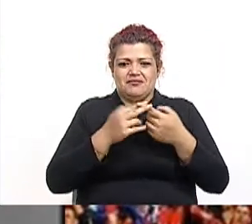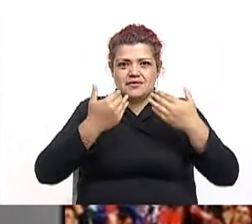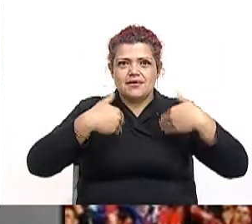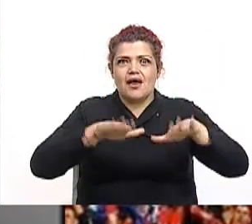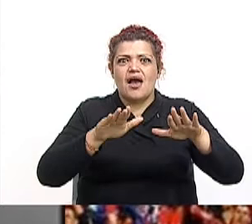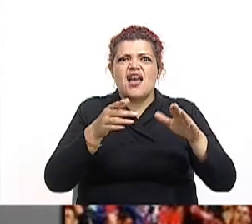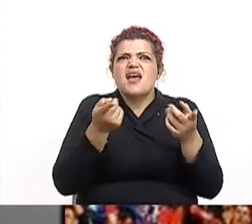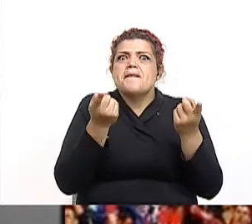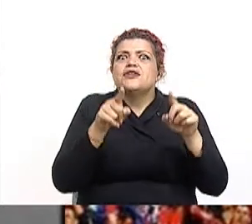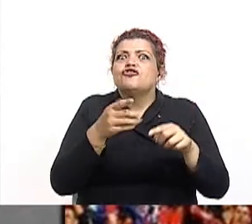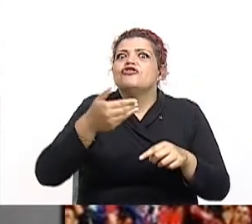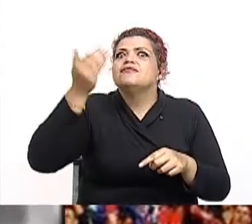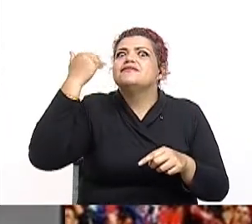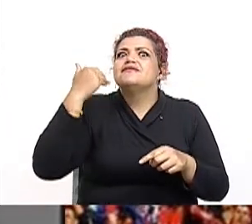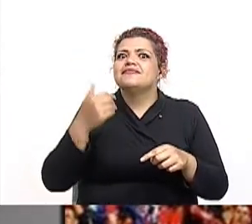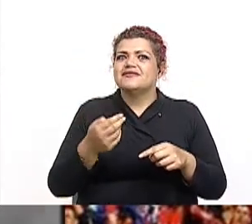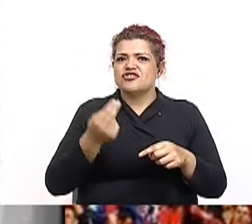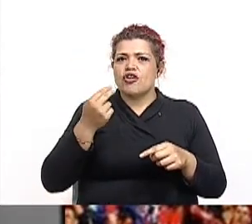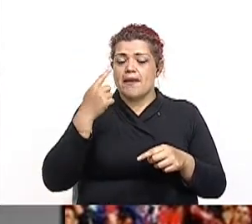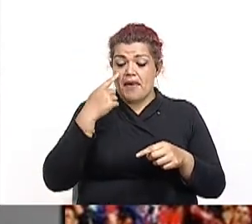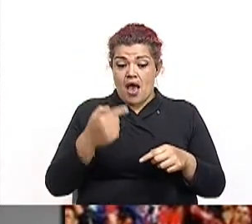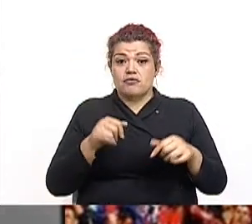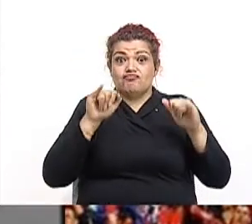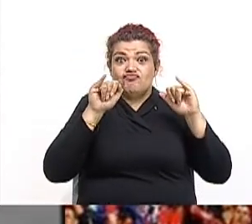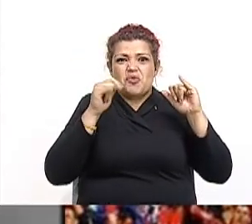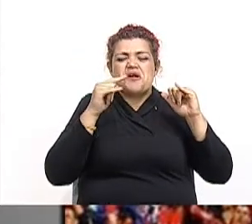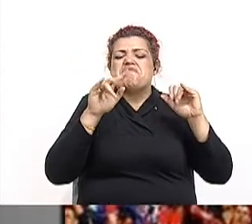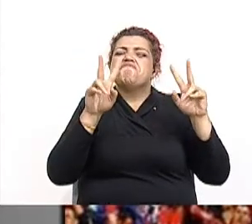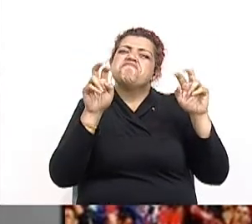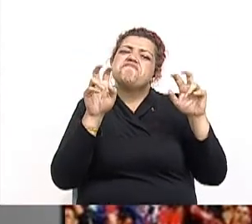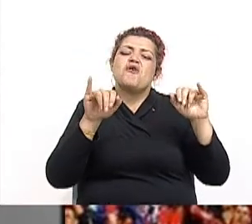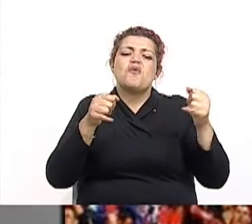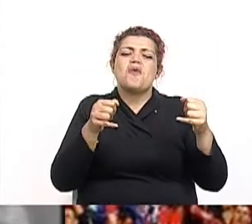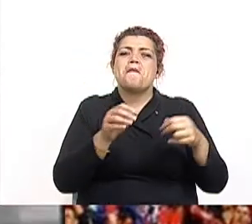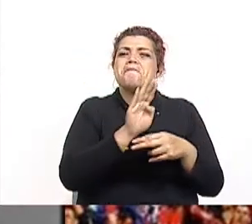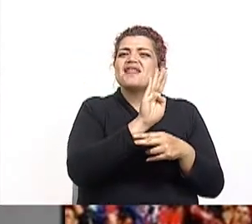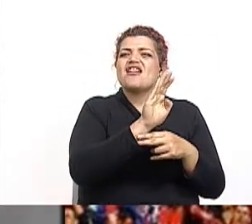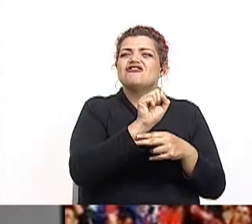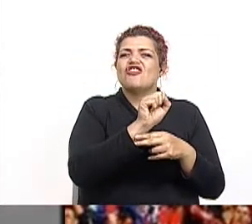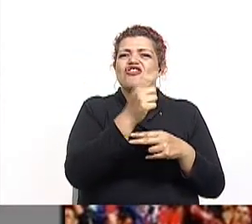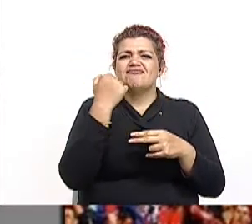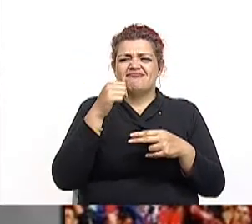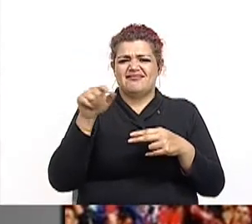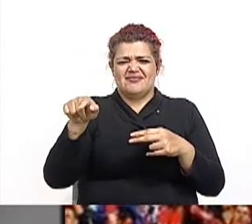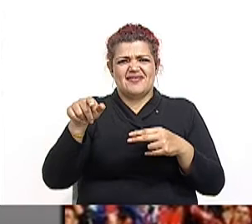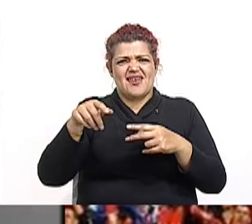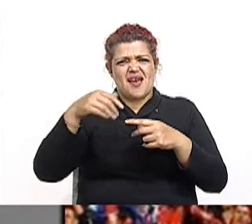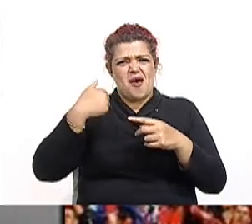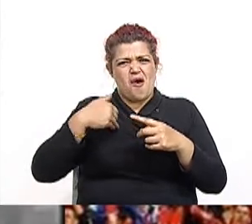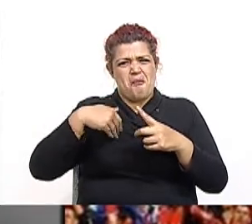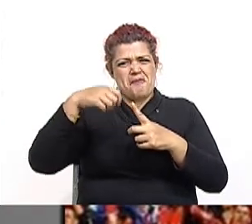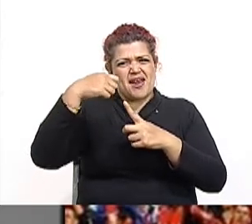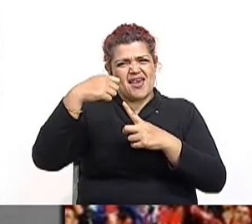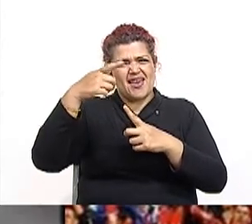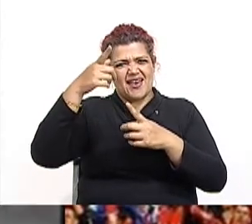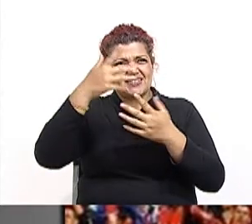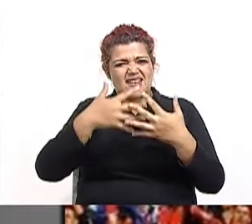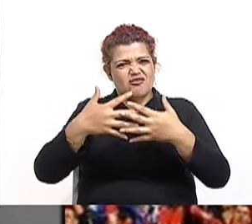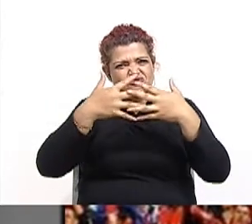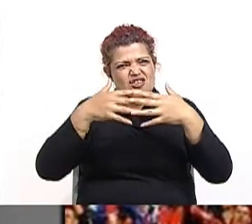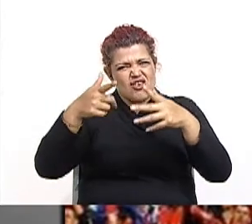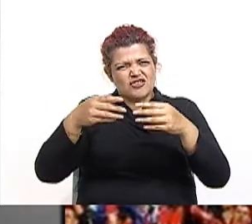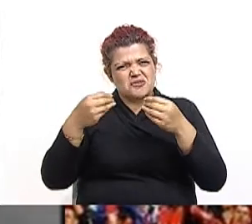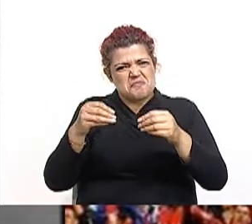partido. Toque inicial para el jugador Bernardo Soto Alfaro. Soto conduce y de inmediato abre el balón para su amigo Maynor Kir. Allá la domina el empresario gringo por la banda